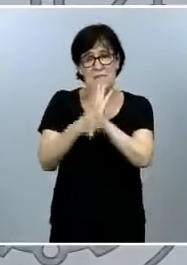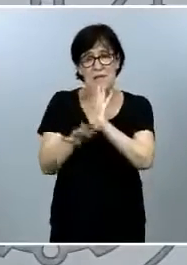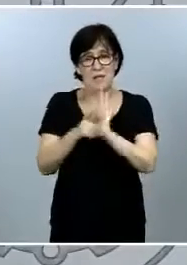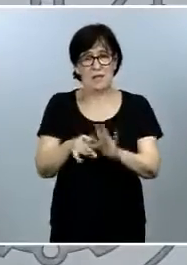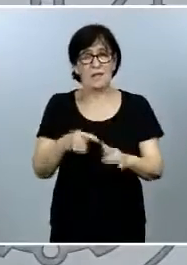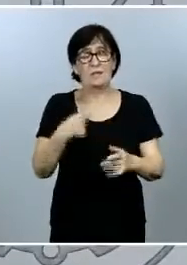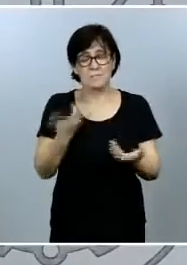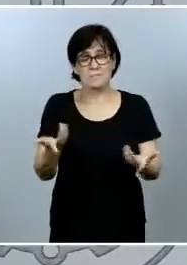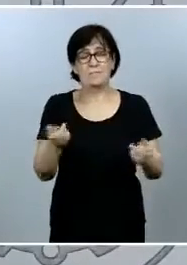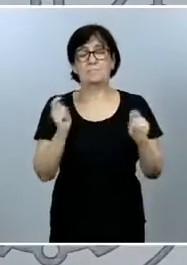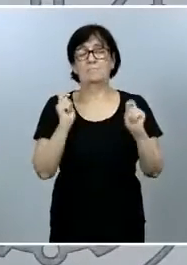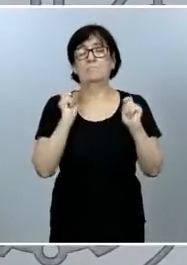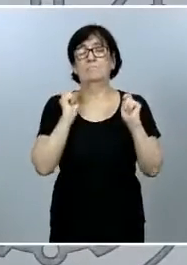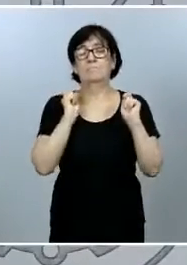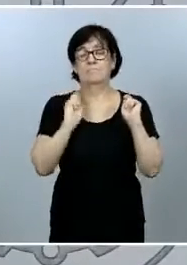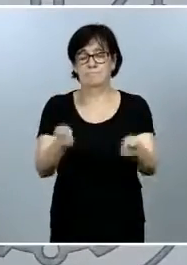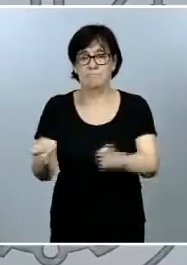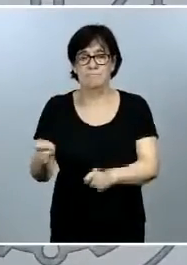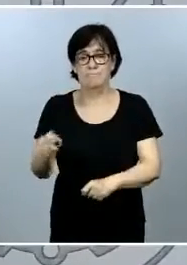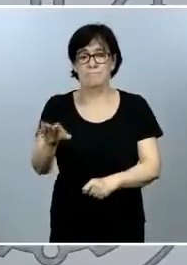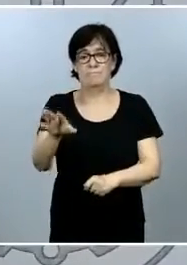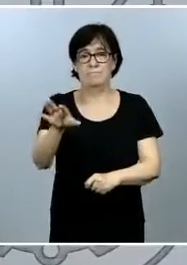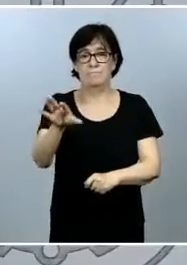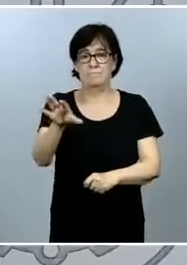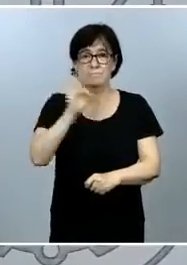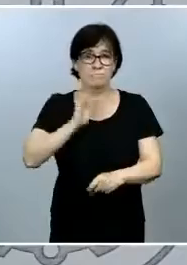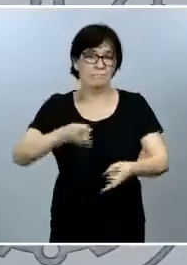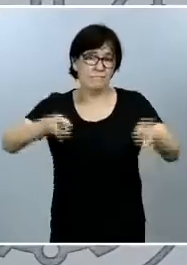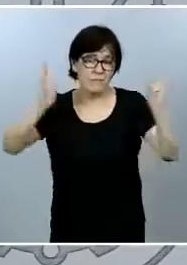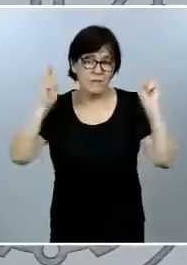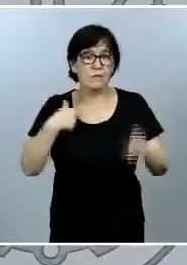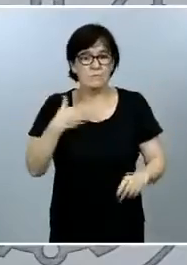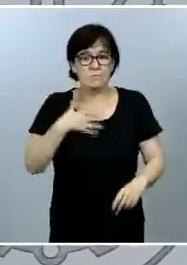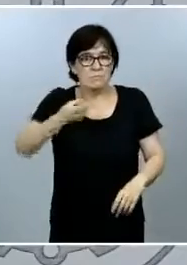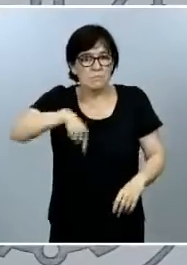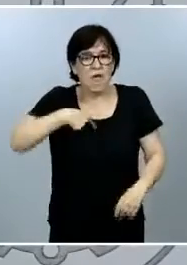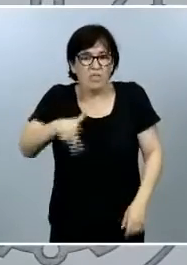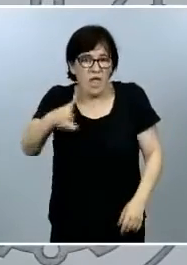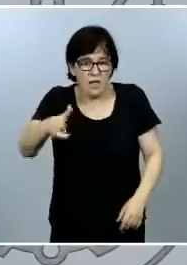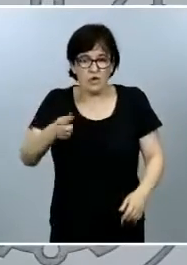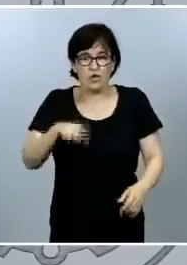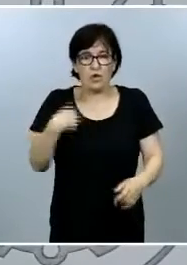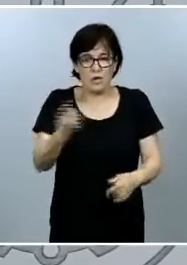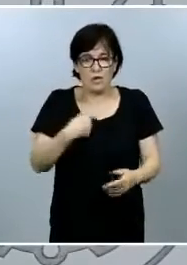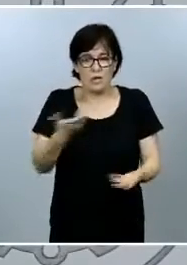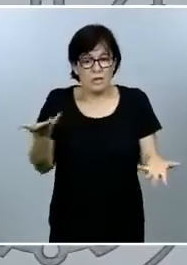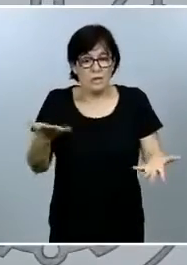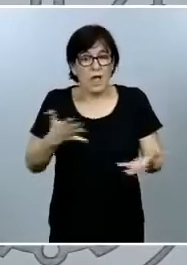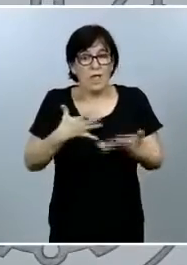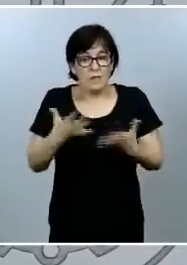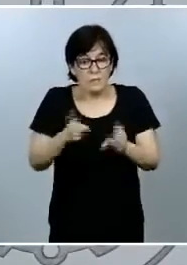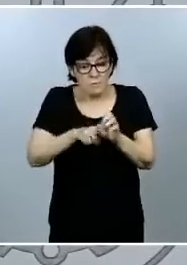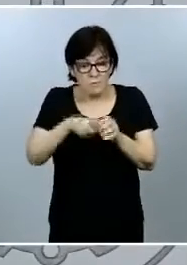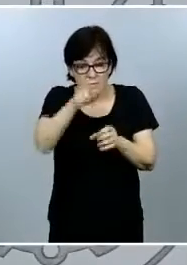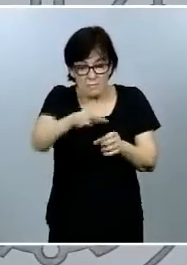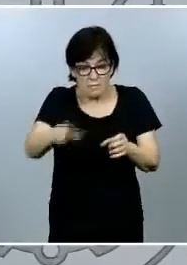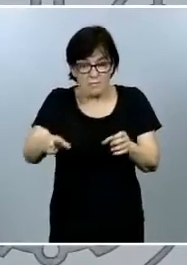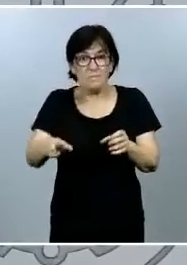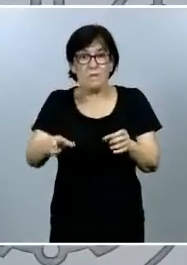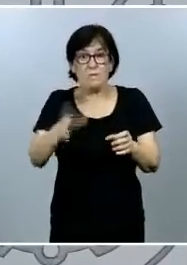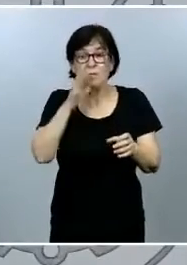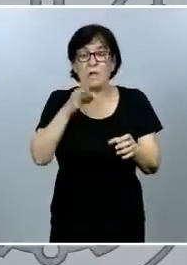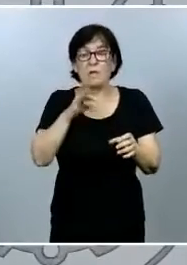cargos de libre designación y reivindico el derecho que tenemos aquello que tenemos a nuestra disposición este tipo de figura a